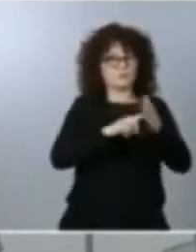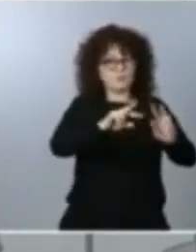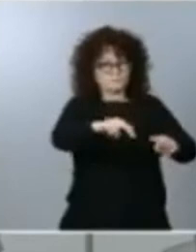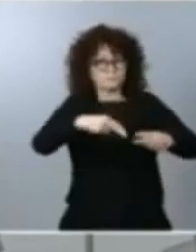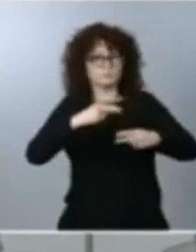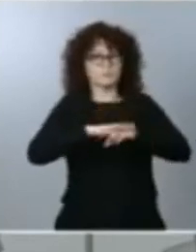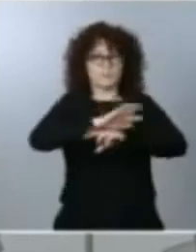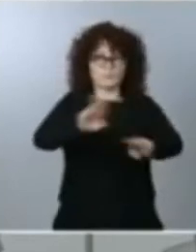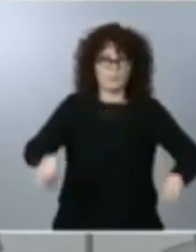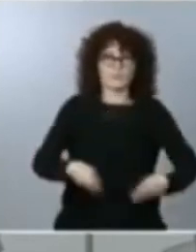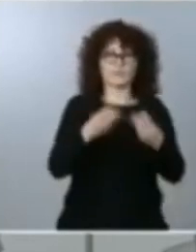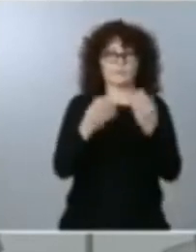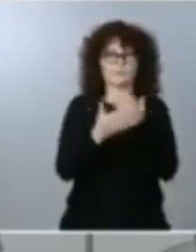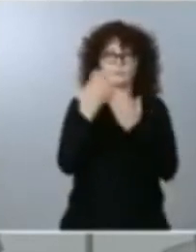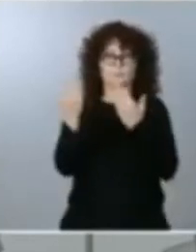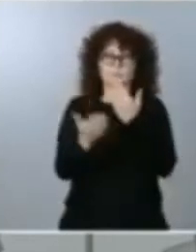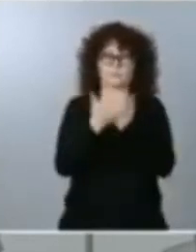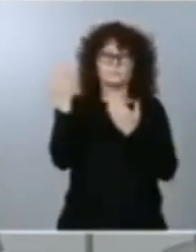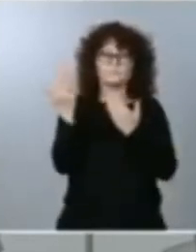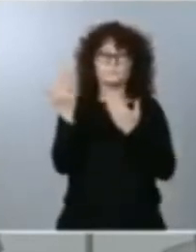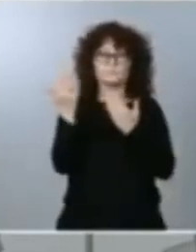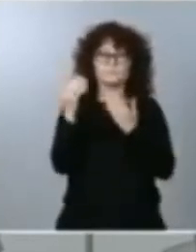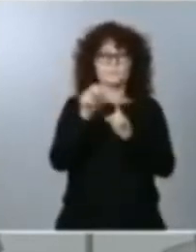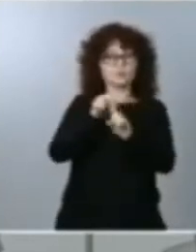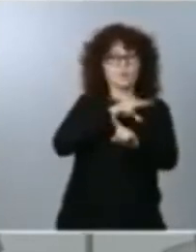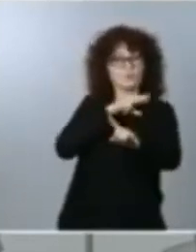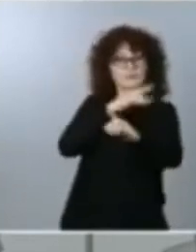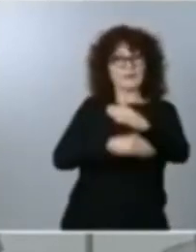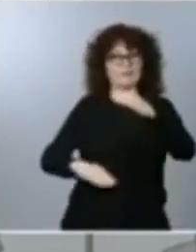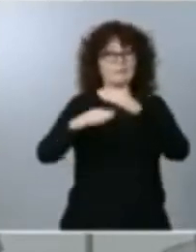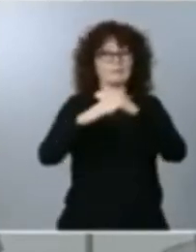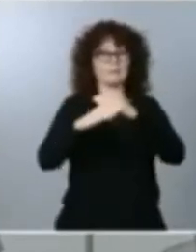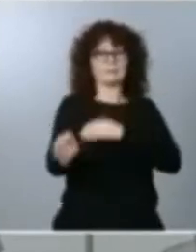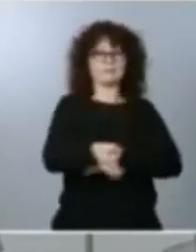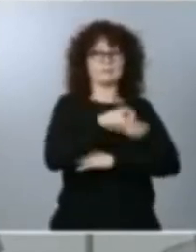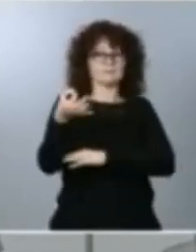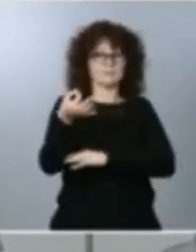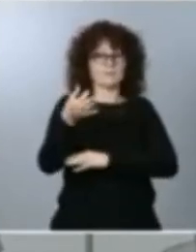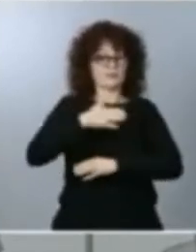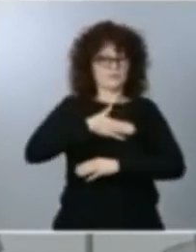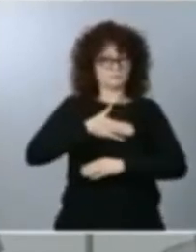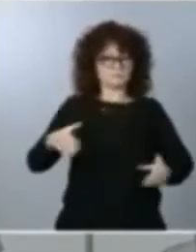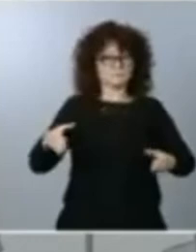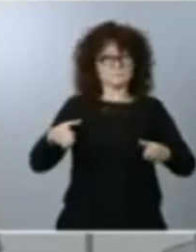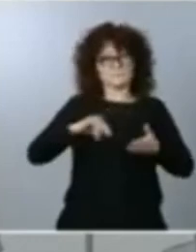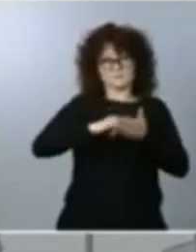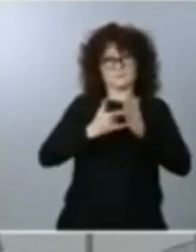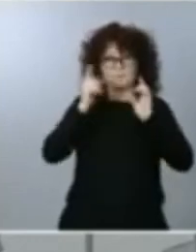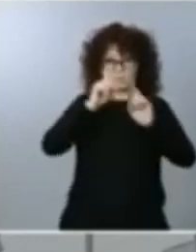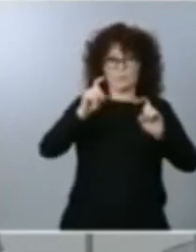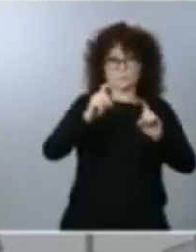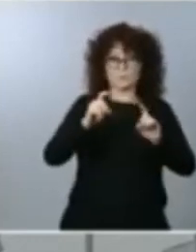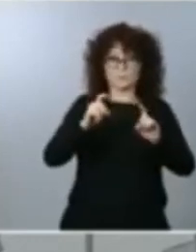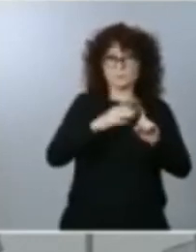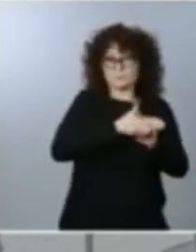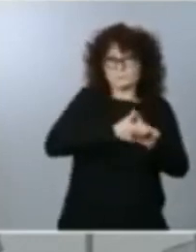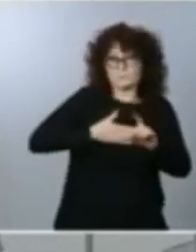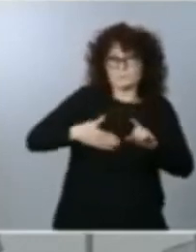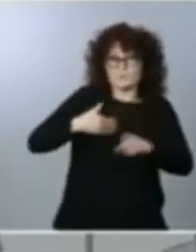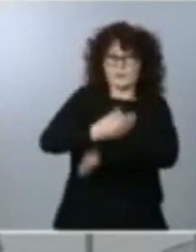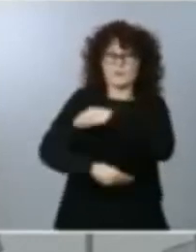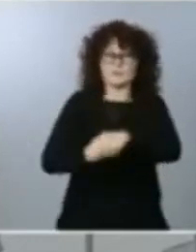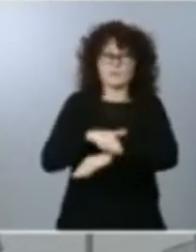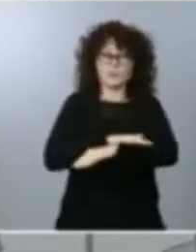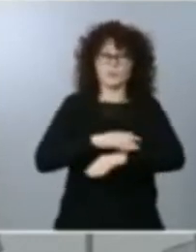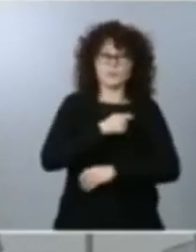desde un punto de vista de la equidad y la excelencia nuestro sistema educativo y esto es lo que hace el gobierno de España incardinar dentro de